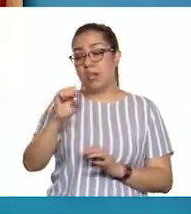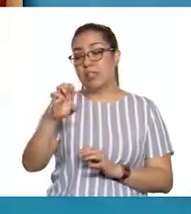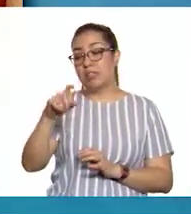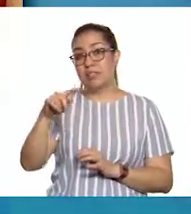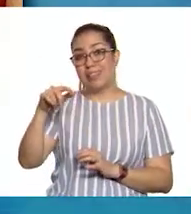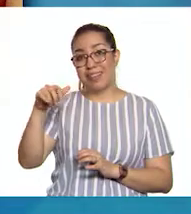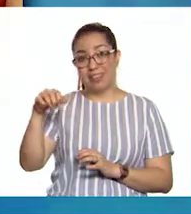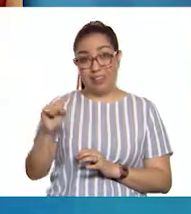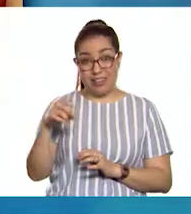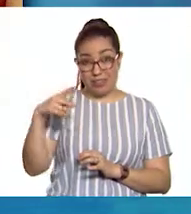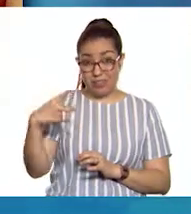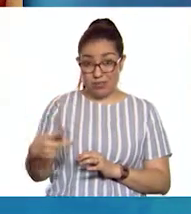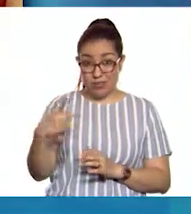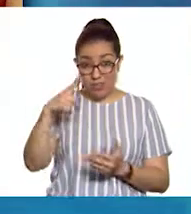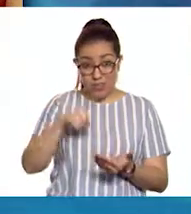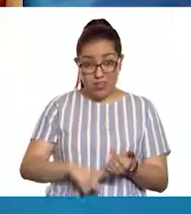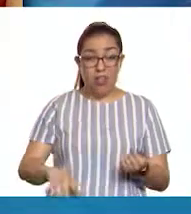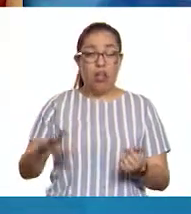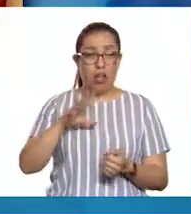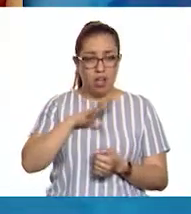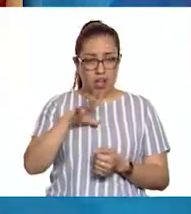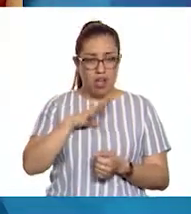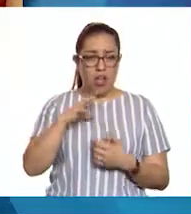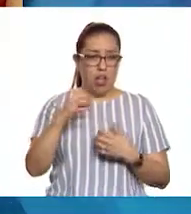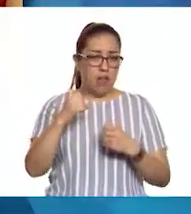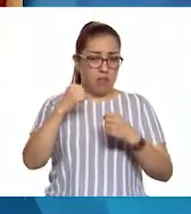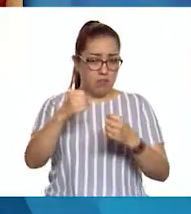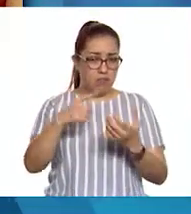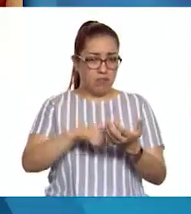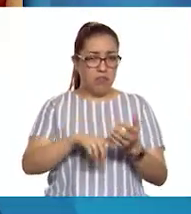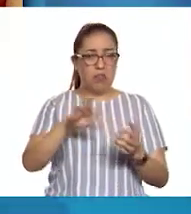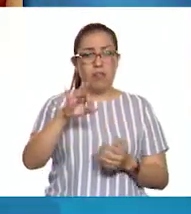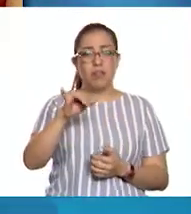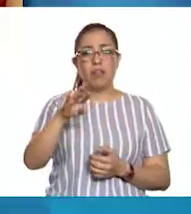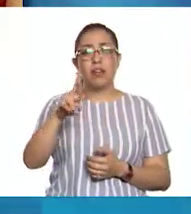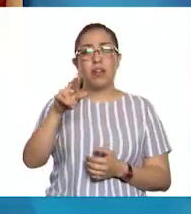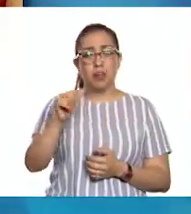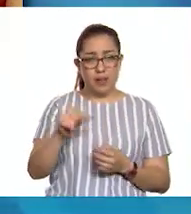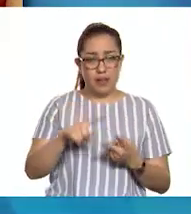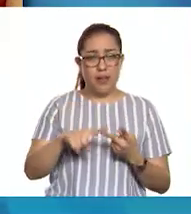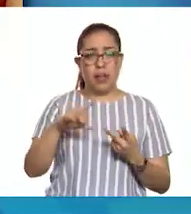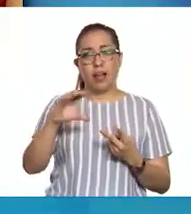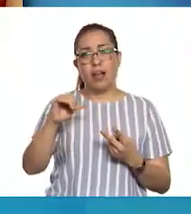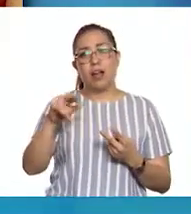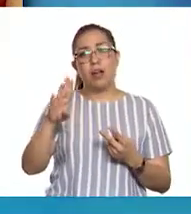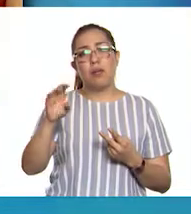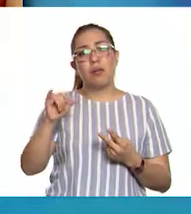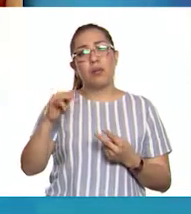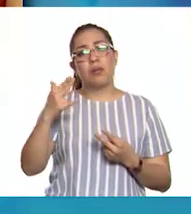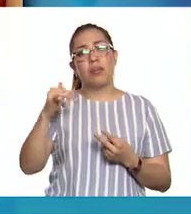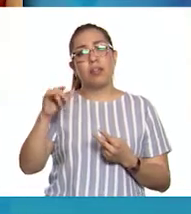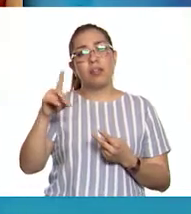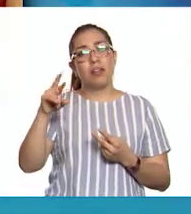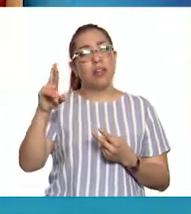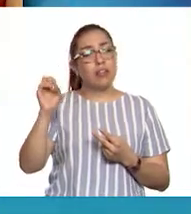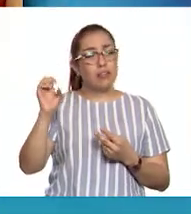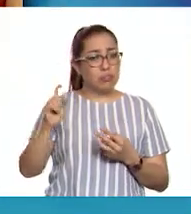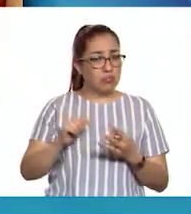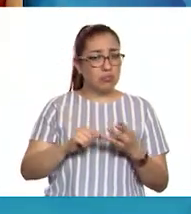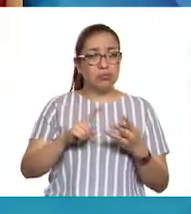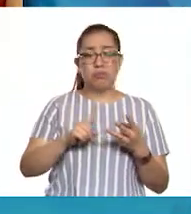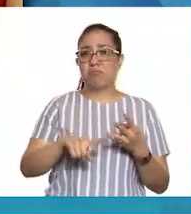su peso seco. Son ricas en carbohidratos, tienen fibra y bajo contenido de grasas, así como varias